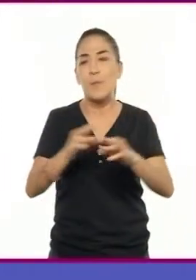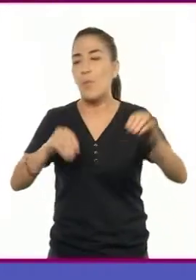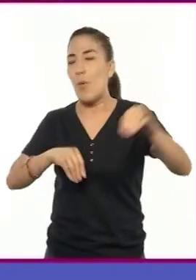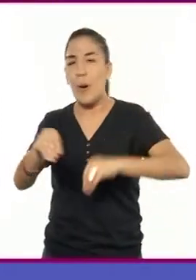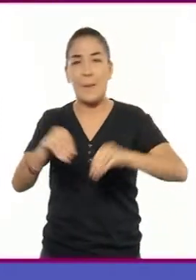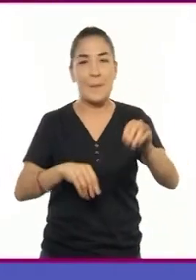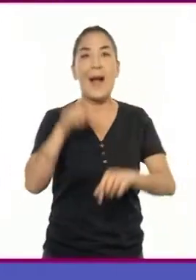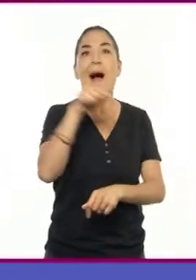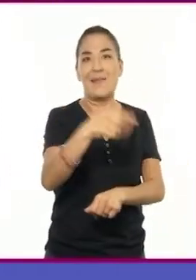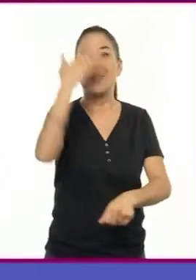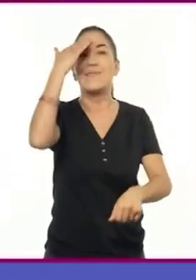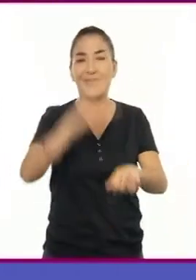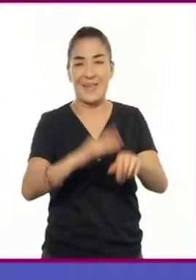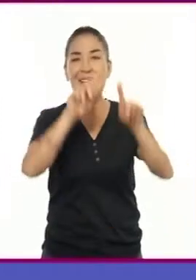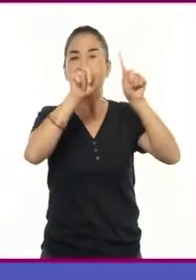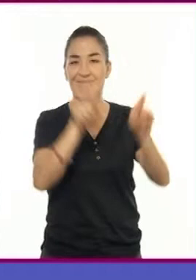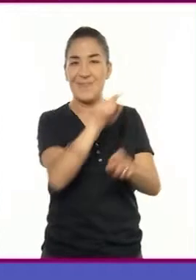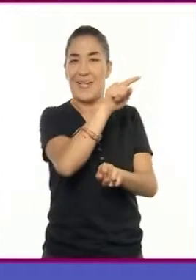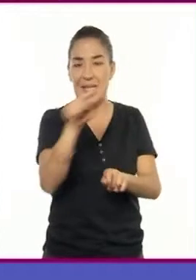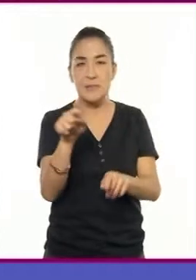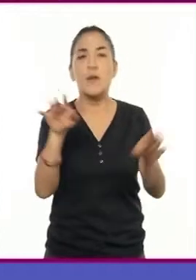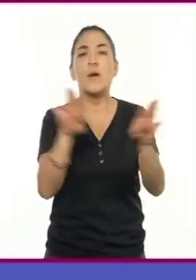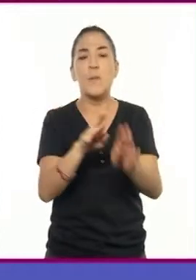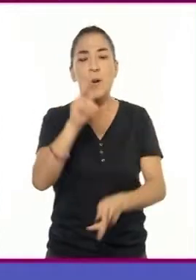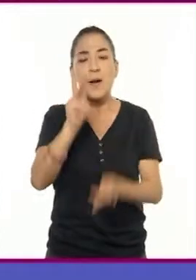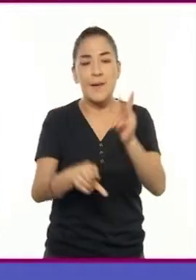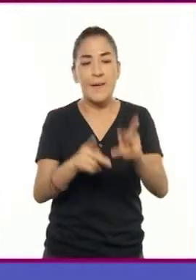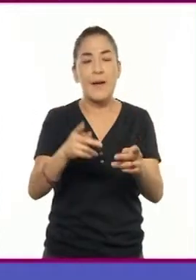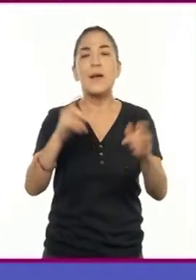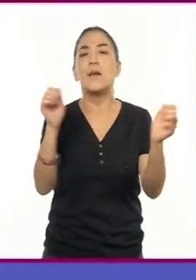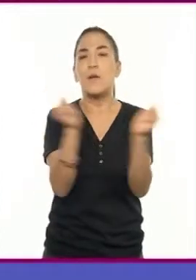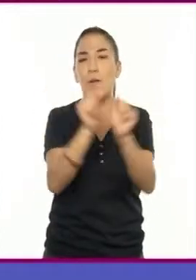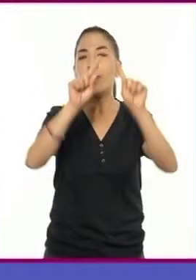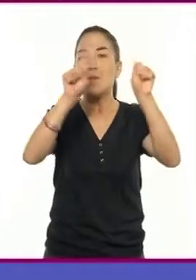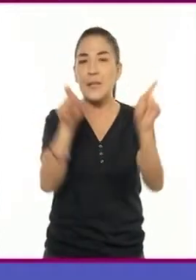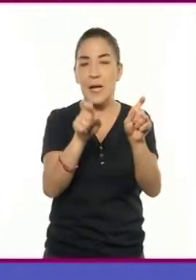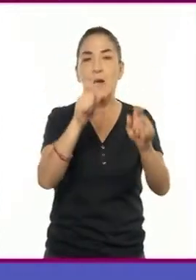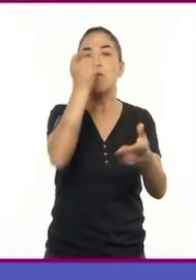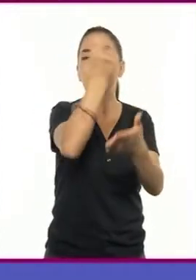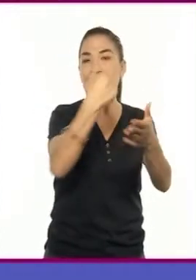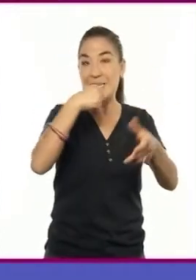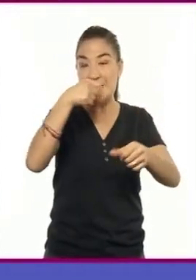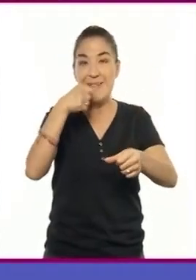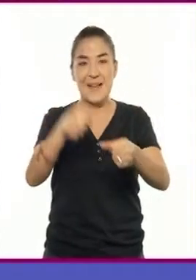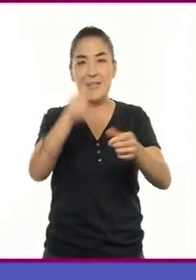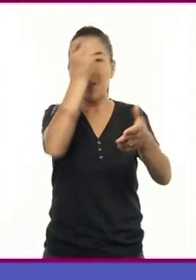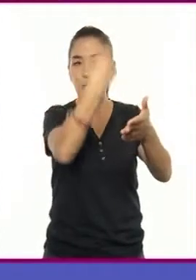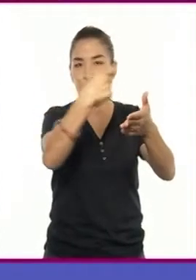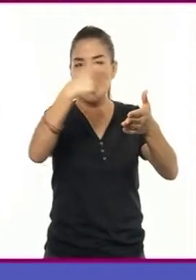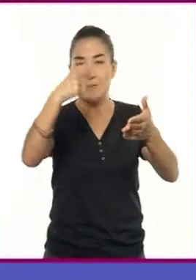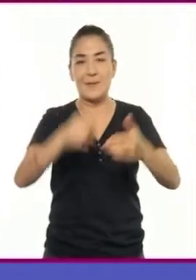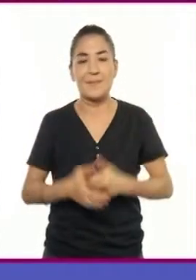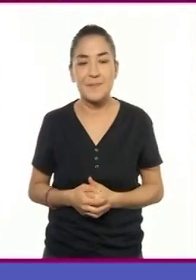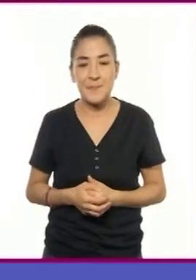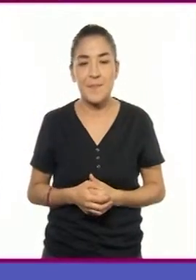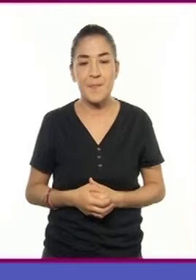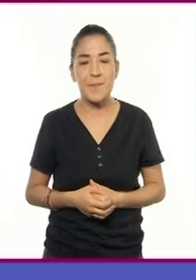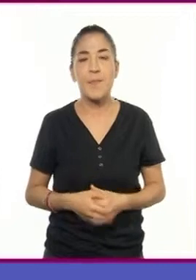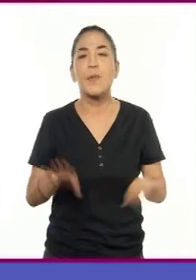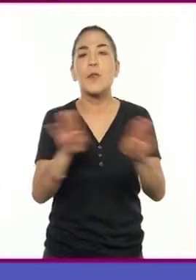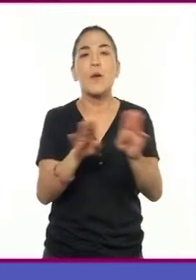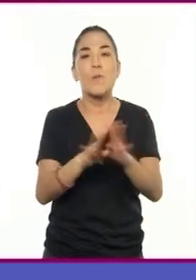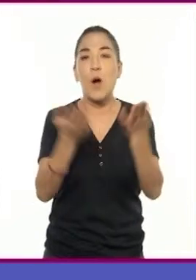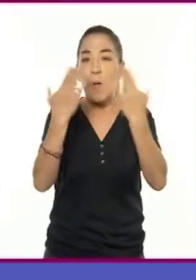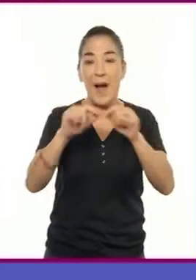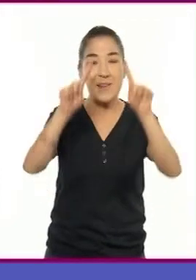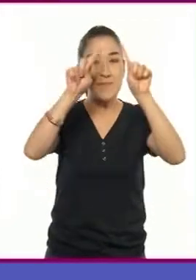que